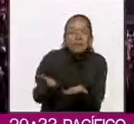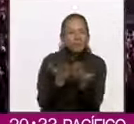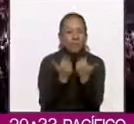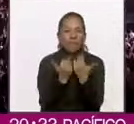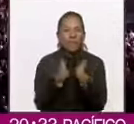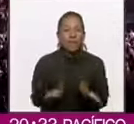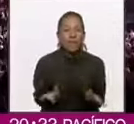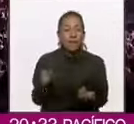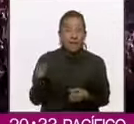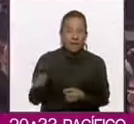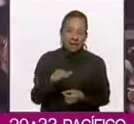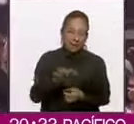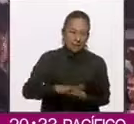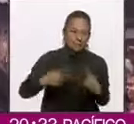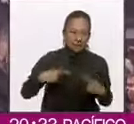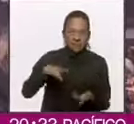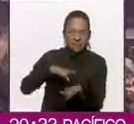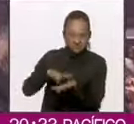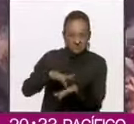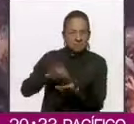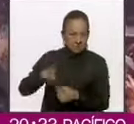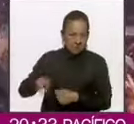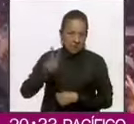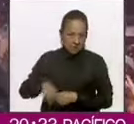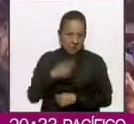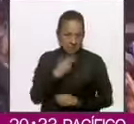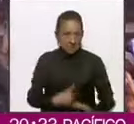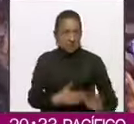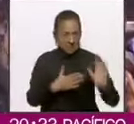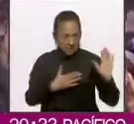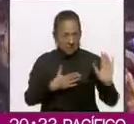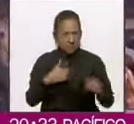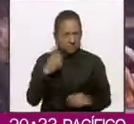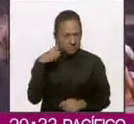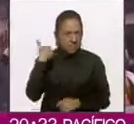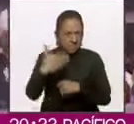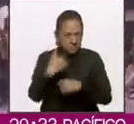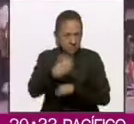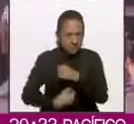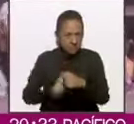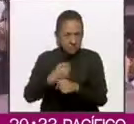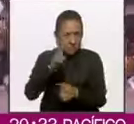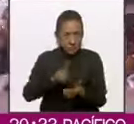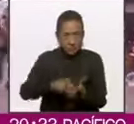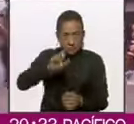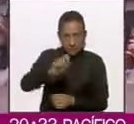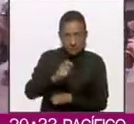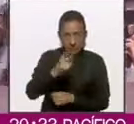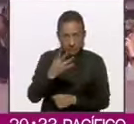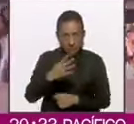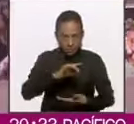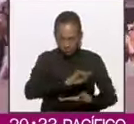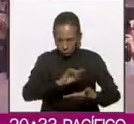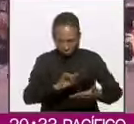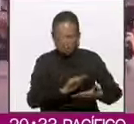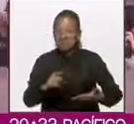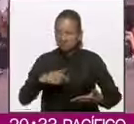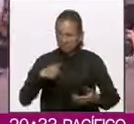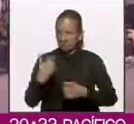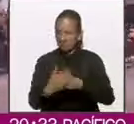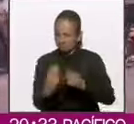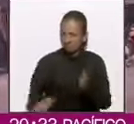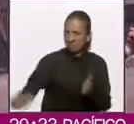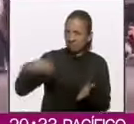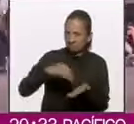seguidores que estará entre los candidatos en la boleta electoral del dos mil veinticuatro, pero tiene las vías